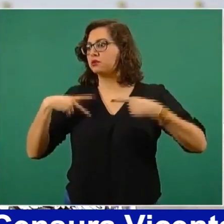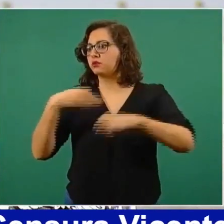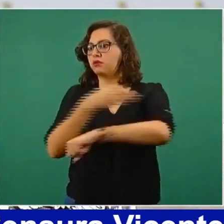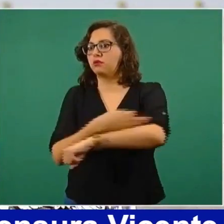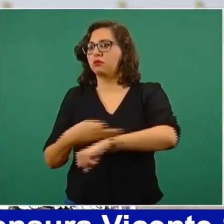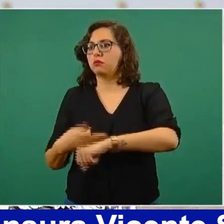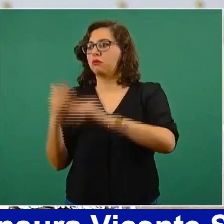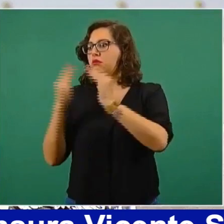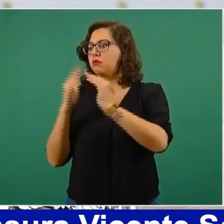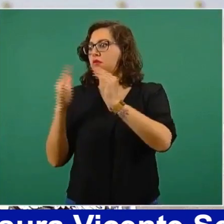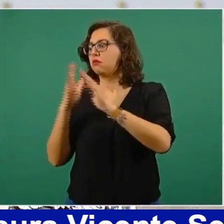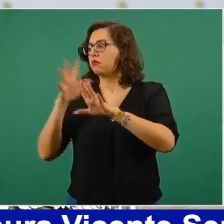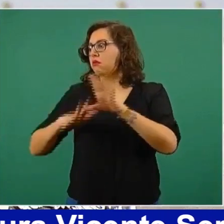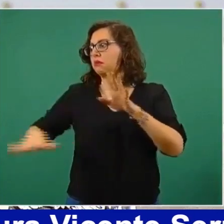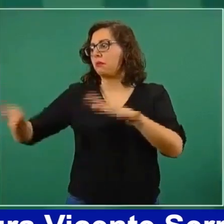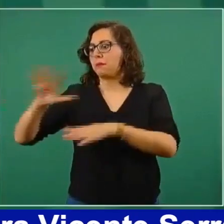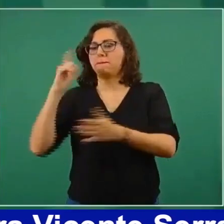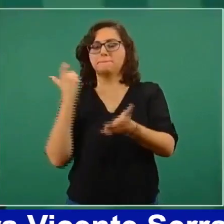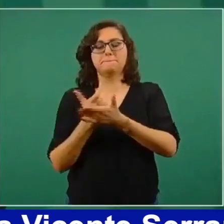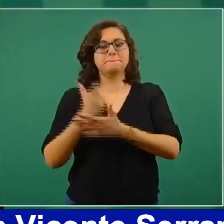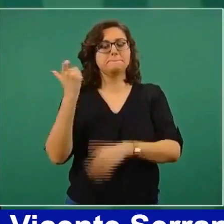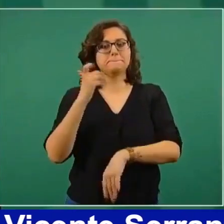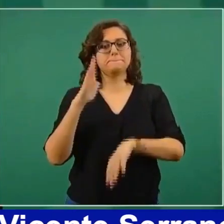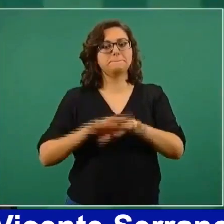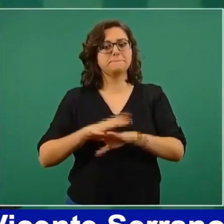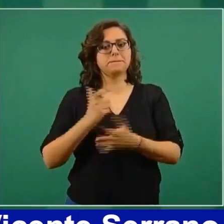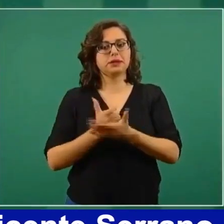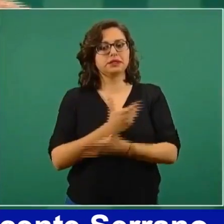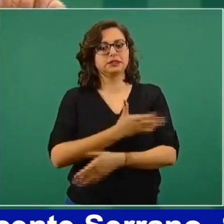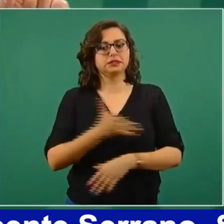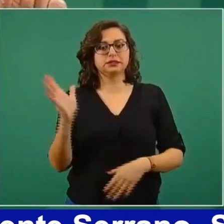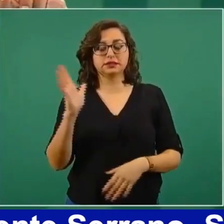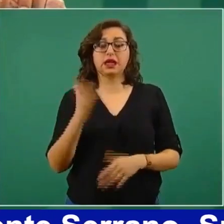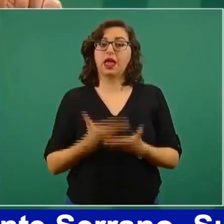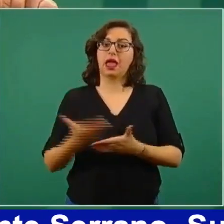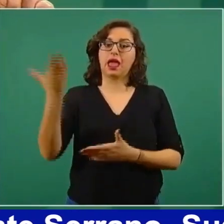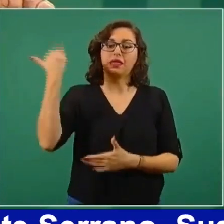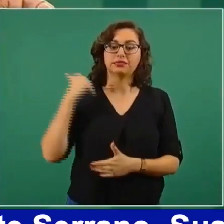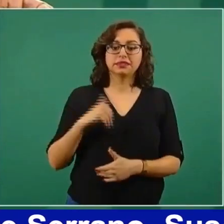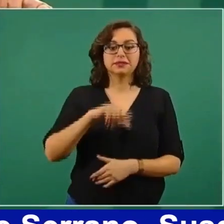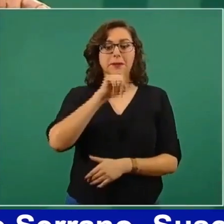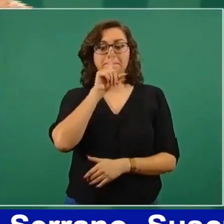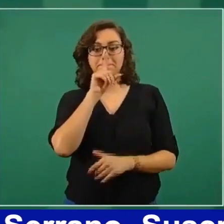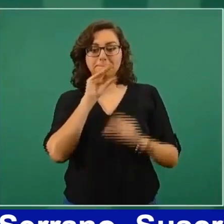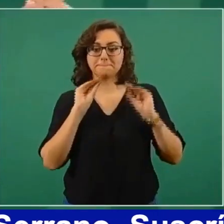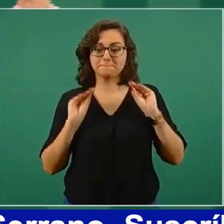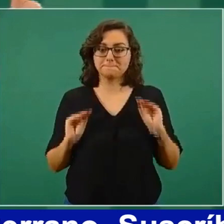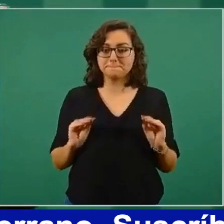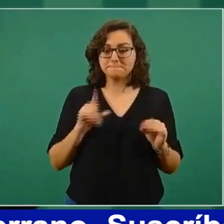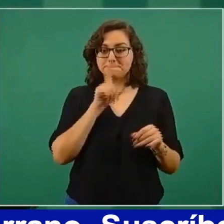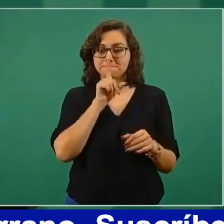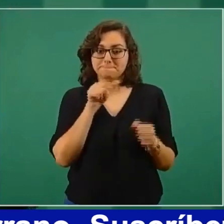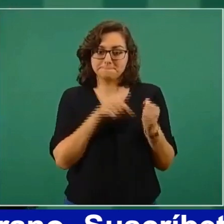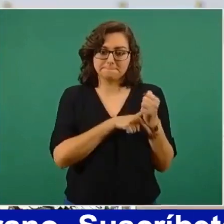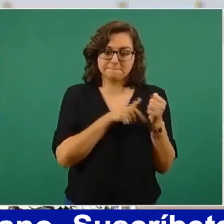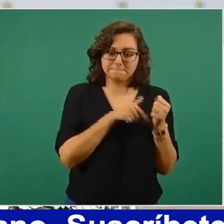y al mismo tiempo tener abandonadas las hidroeléctricas, las presas